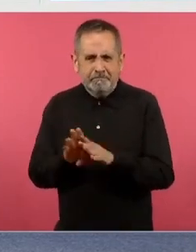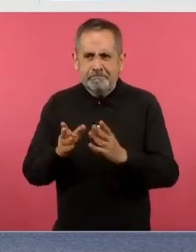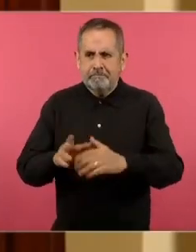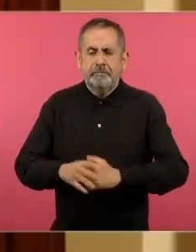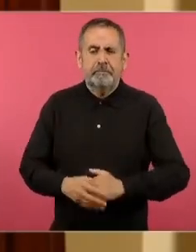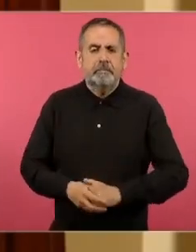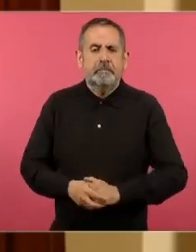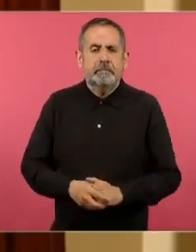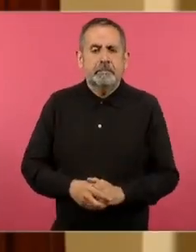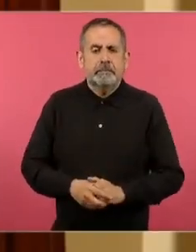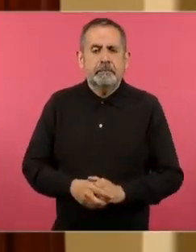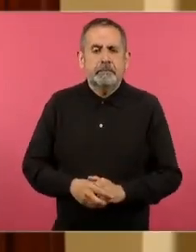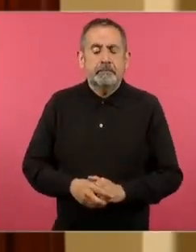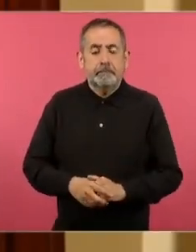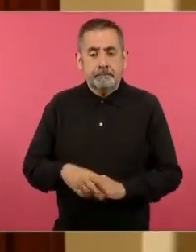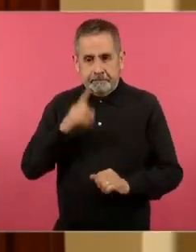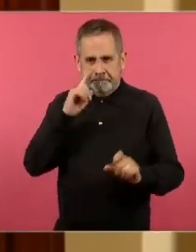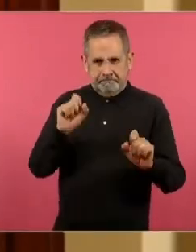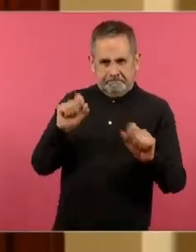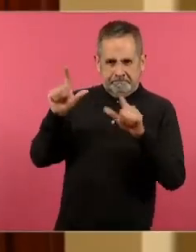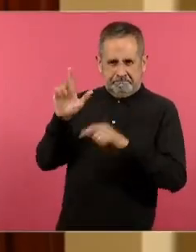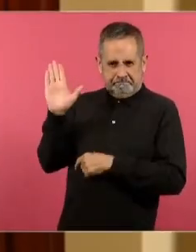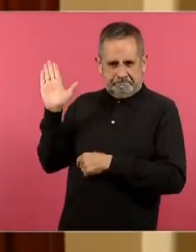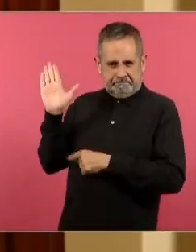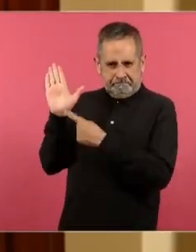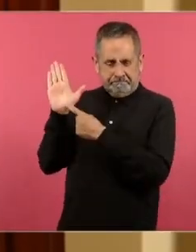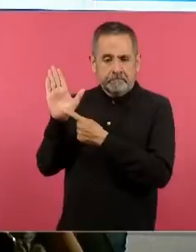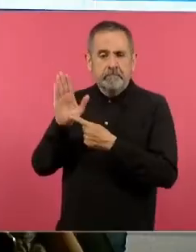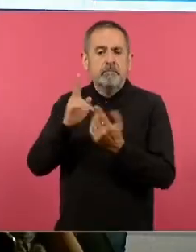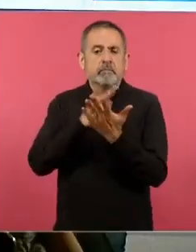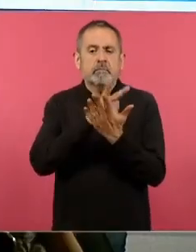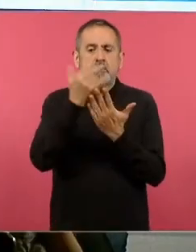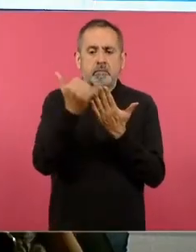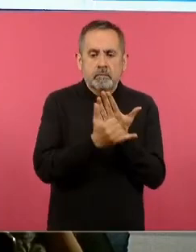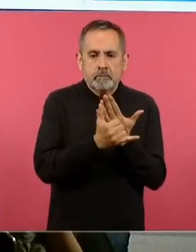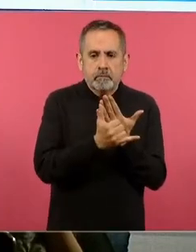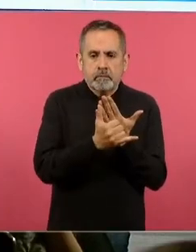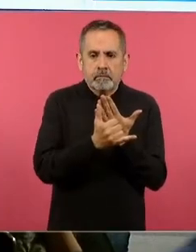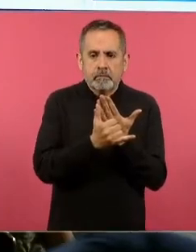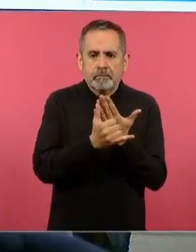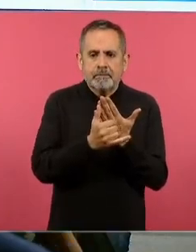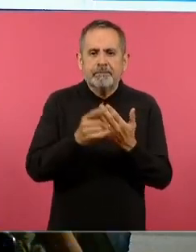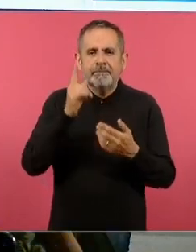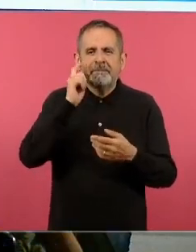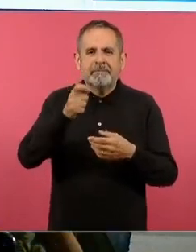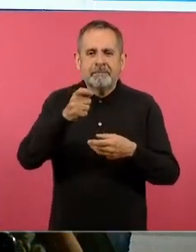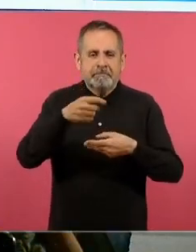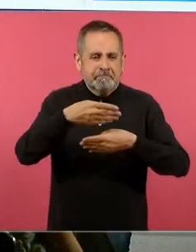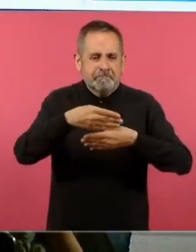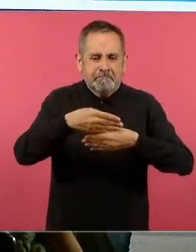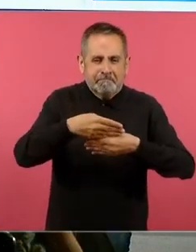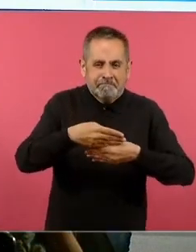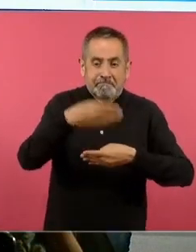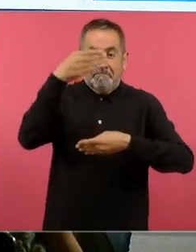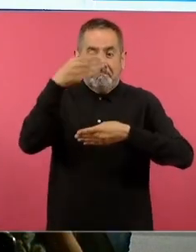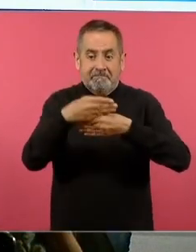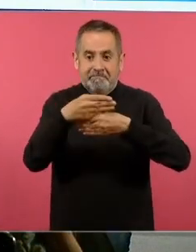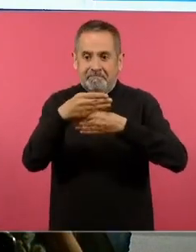Tenemos en pantalla un ejemplo del proyecto Luces, Cámara, Equidad de Género.